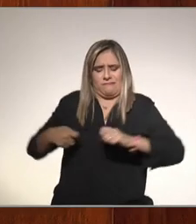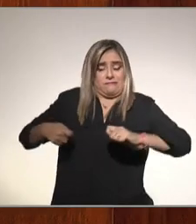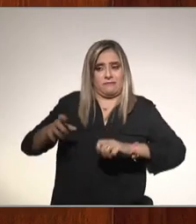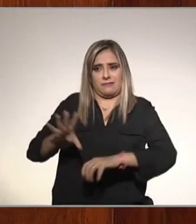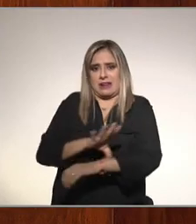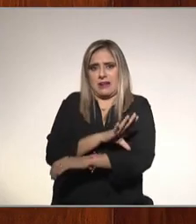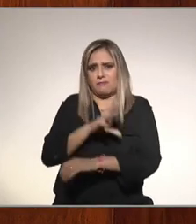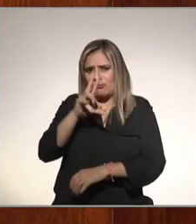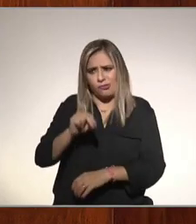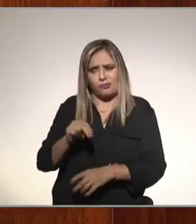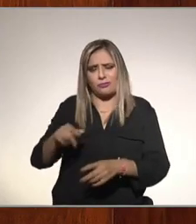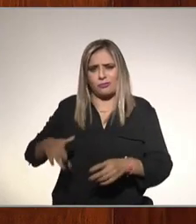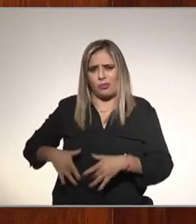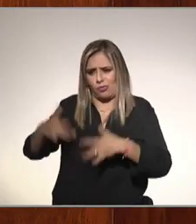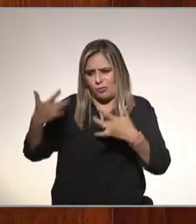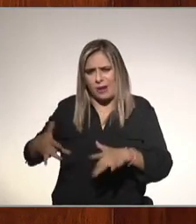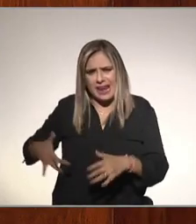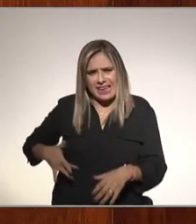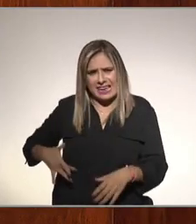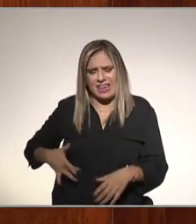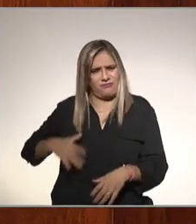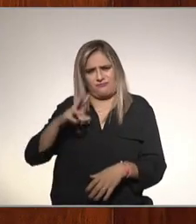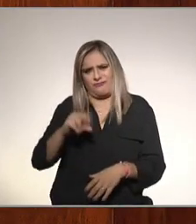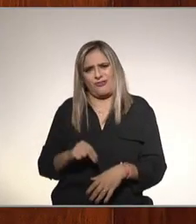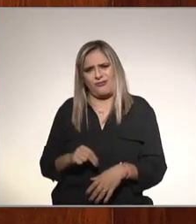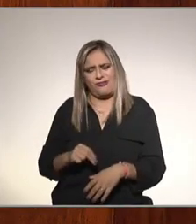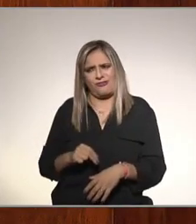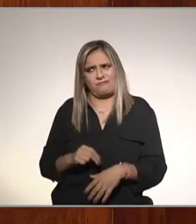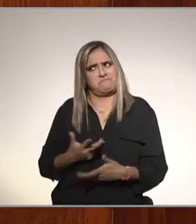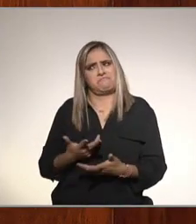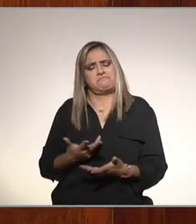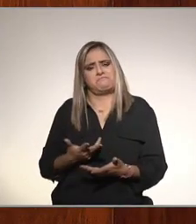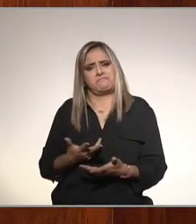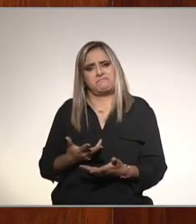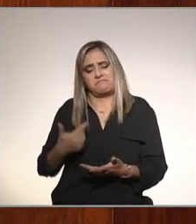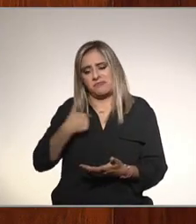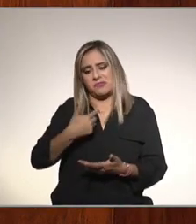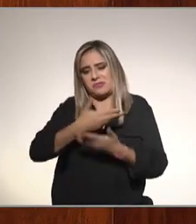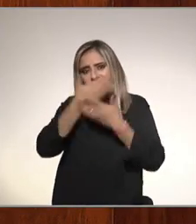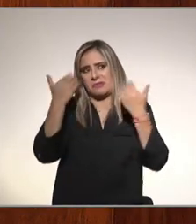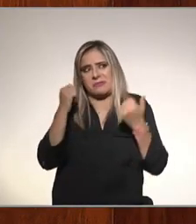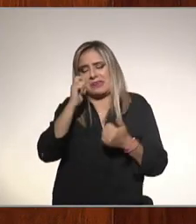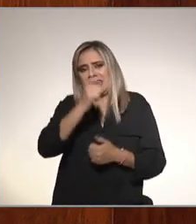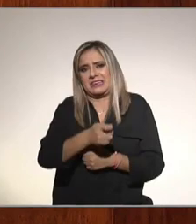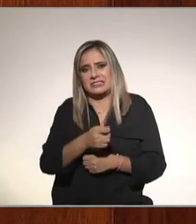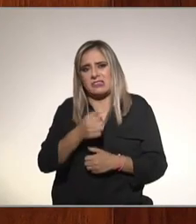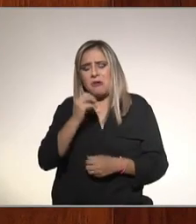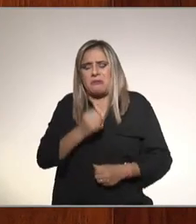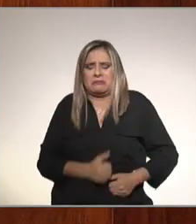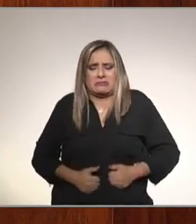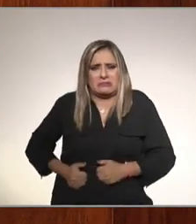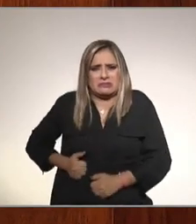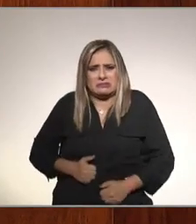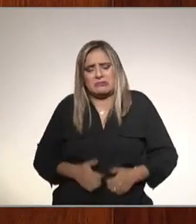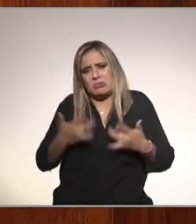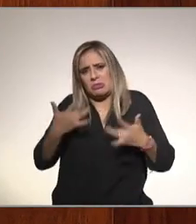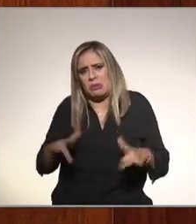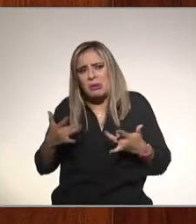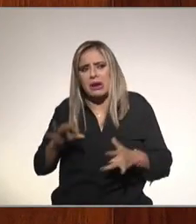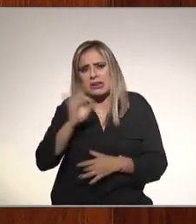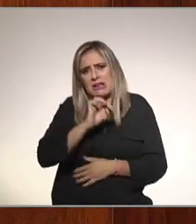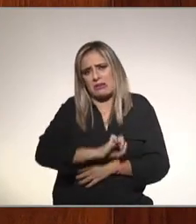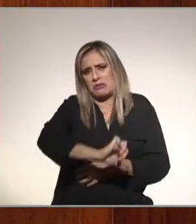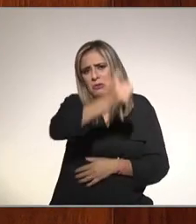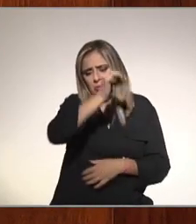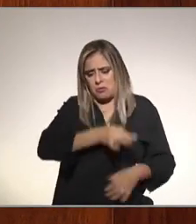no duele entonces probablemente yo tampoco sé qué quiera decir con que se acalambra pero a lo mejor hice el